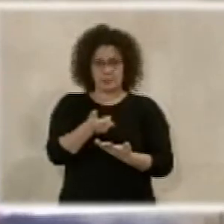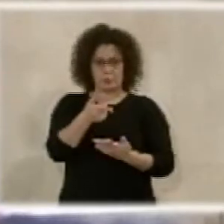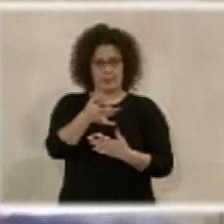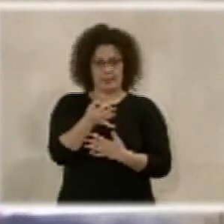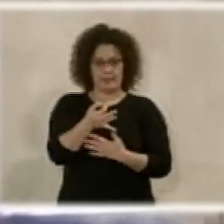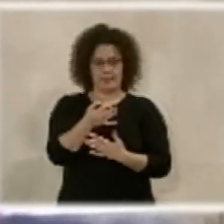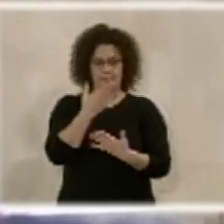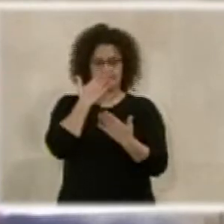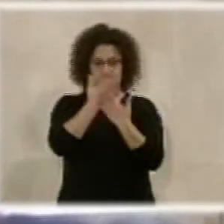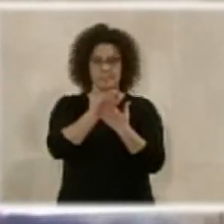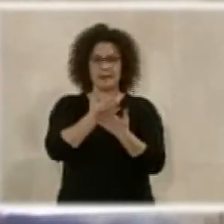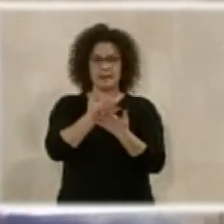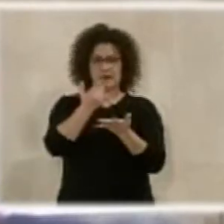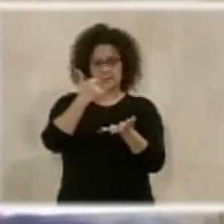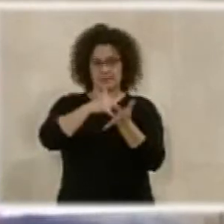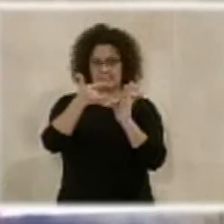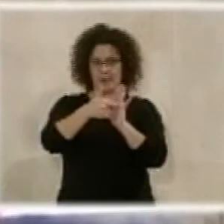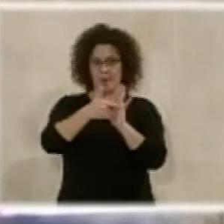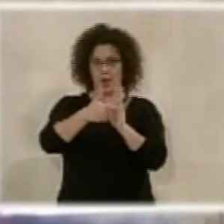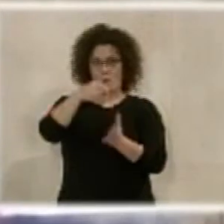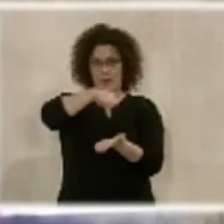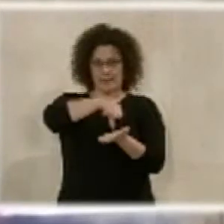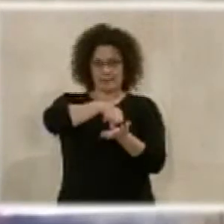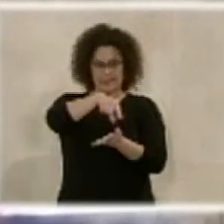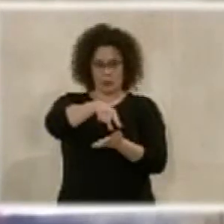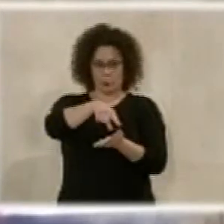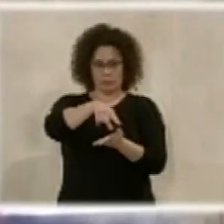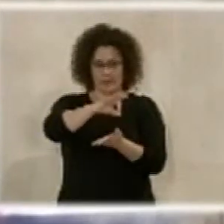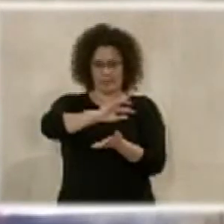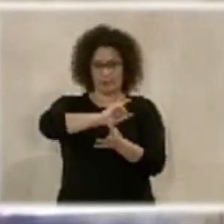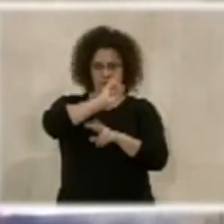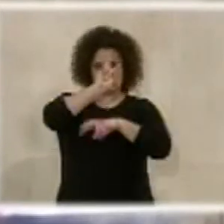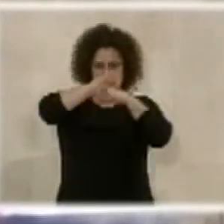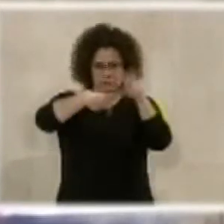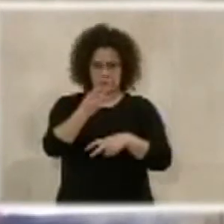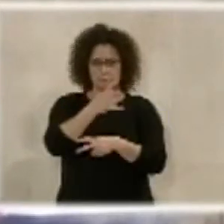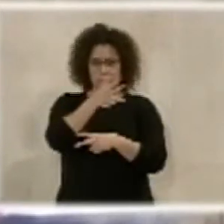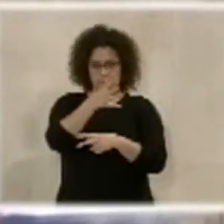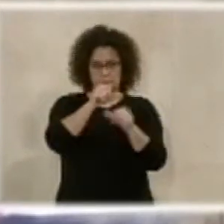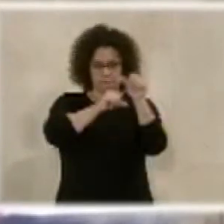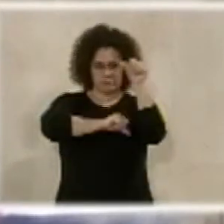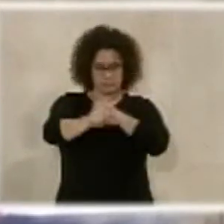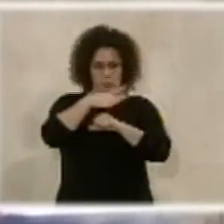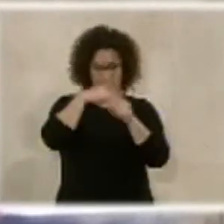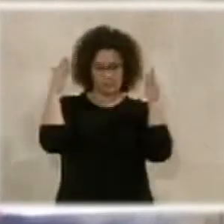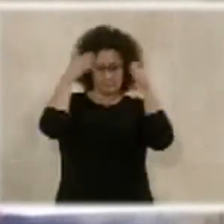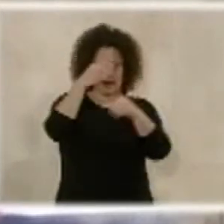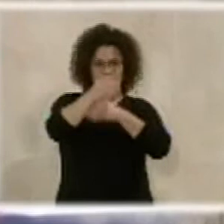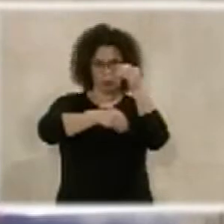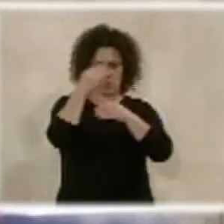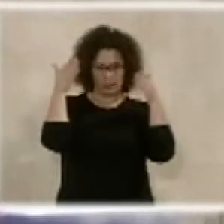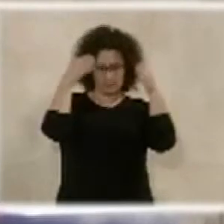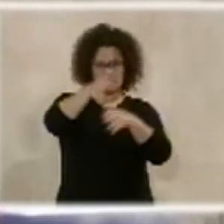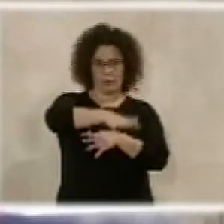un sistema urbanístico de manera que se puedan acometer estas actuaciones por parte del